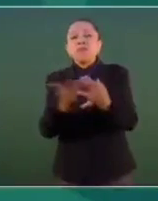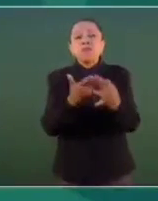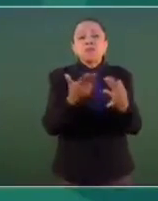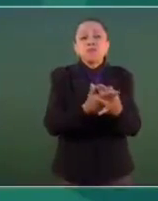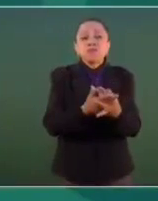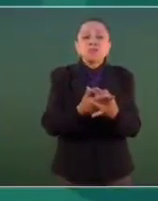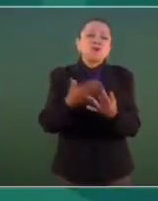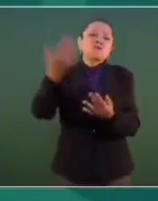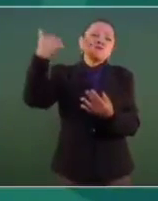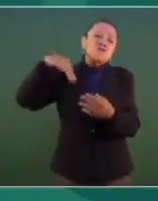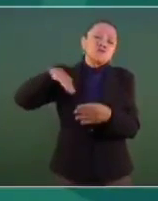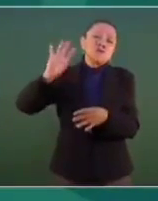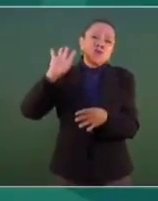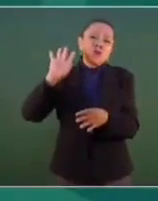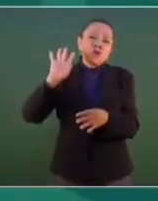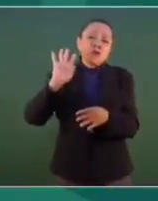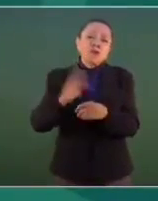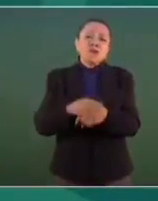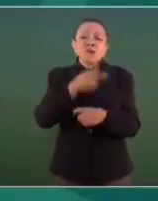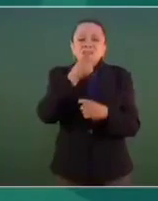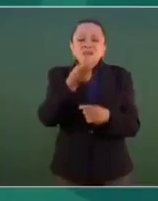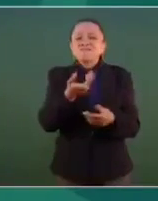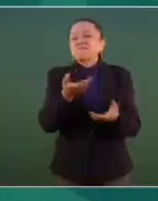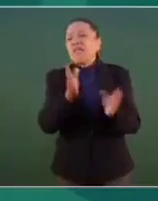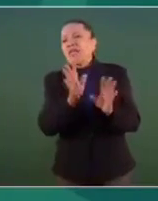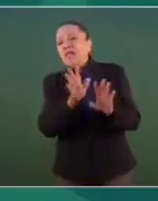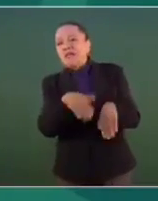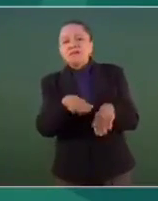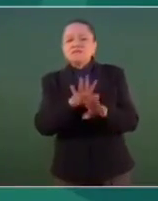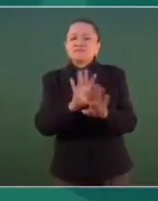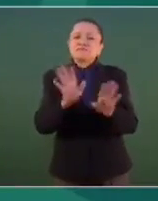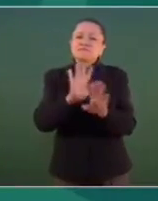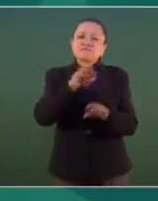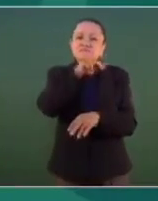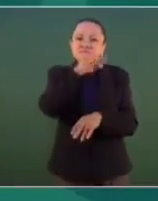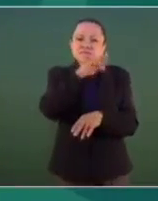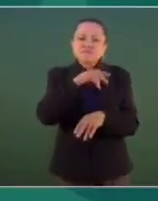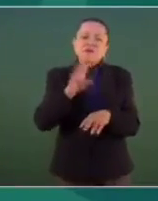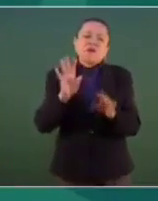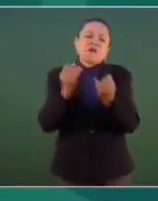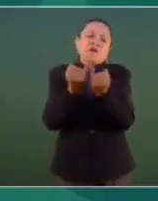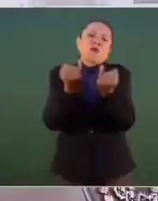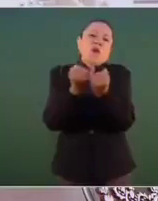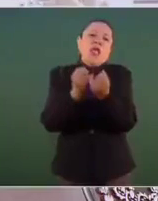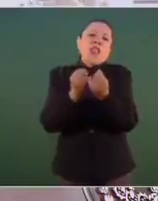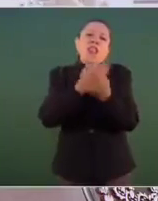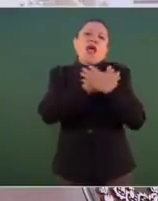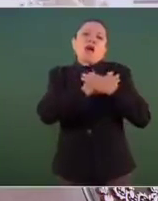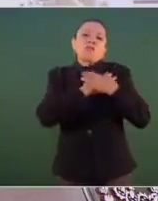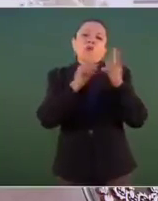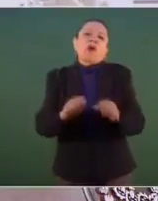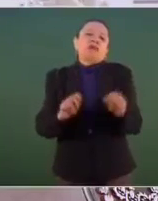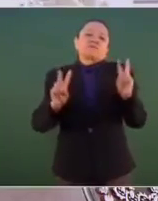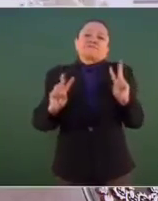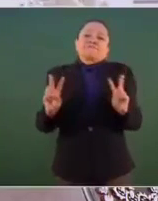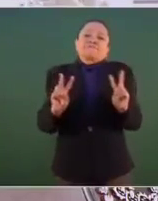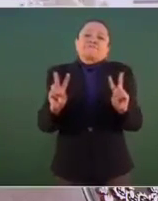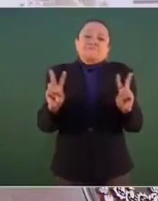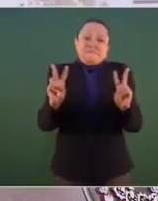En Amor y Paz, entender que